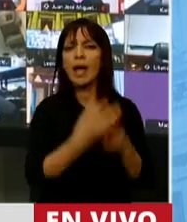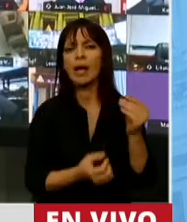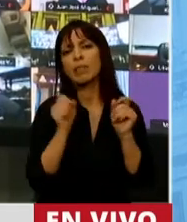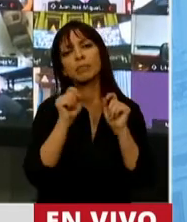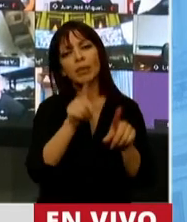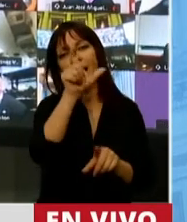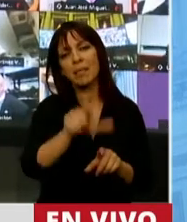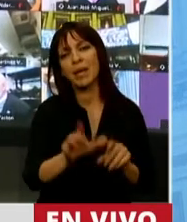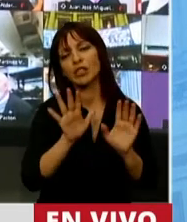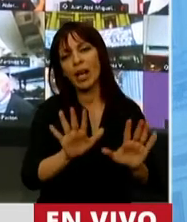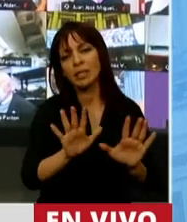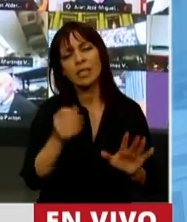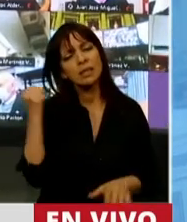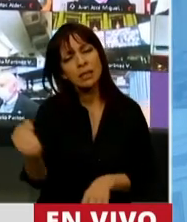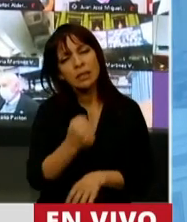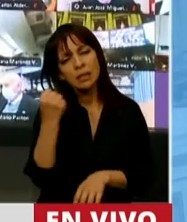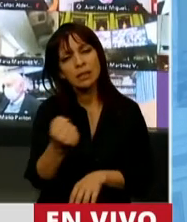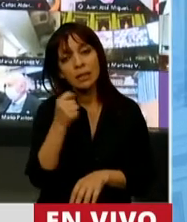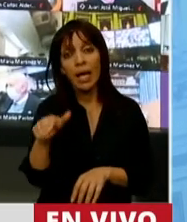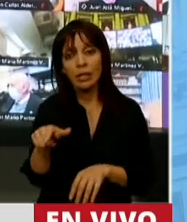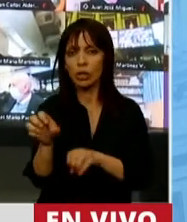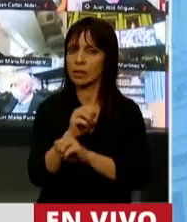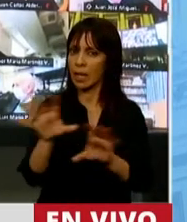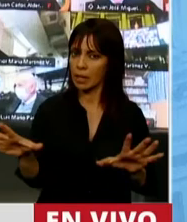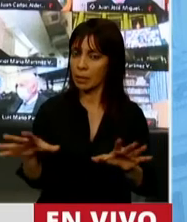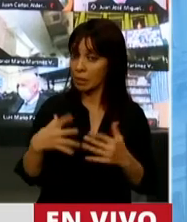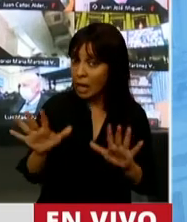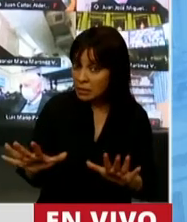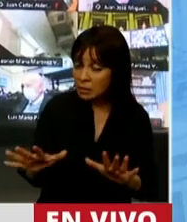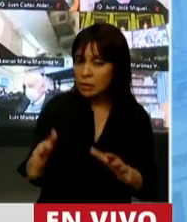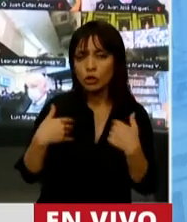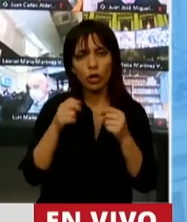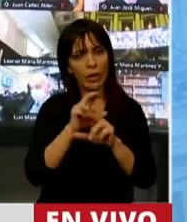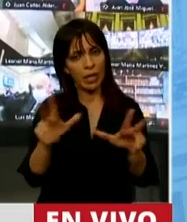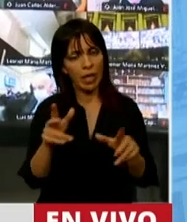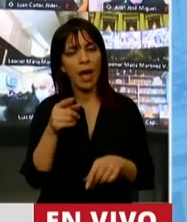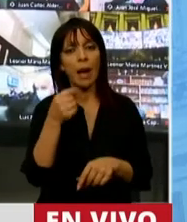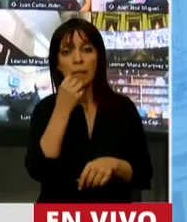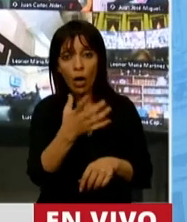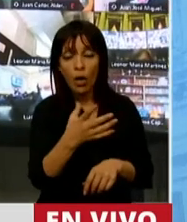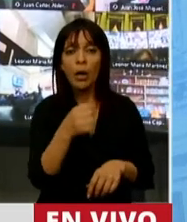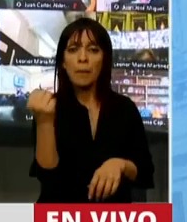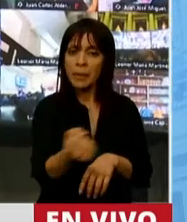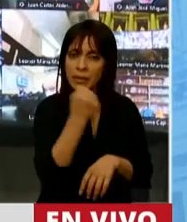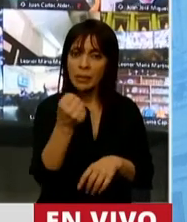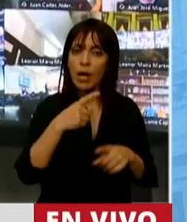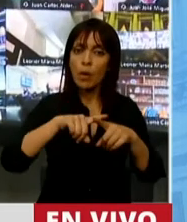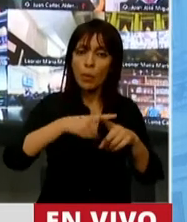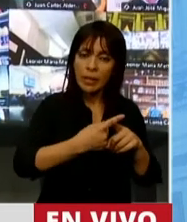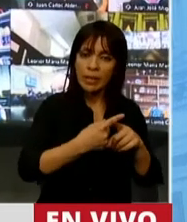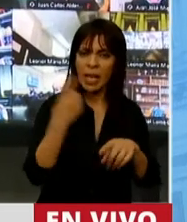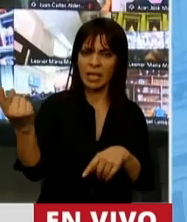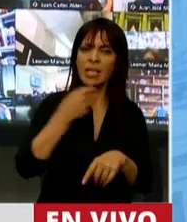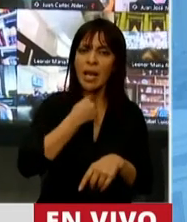y perseverar es terrible. Yo diría, en este caso, perseverar con la política y querer